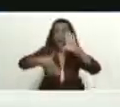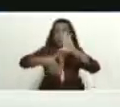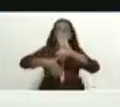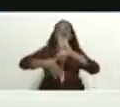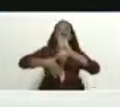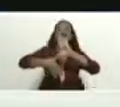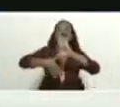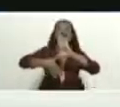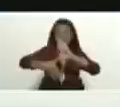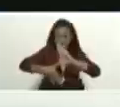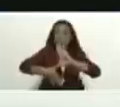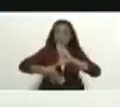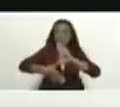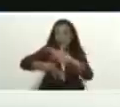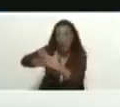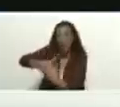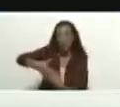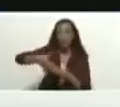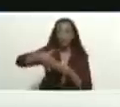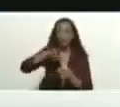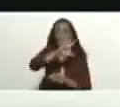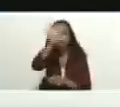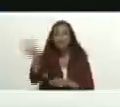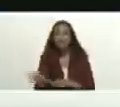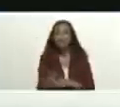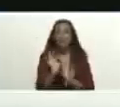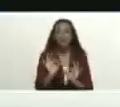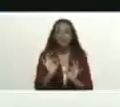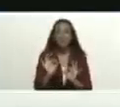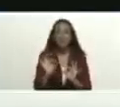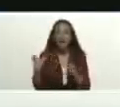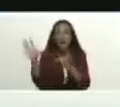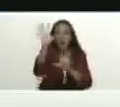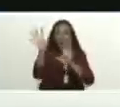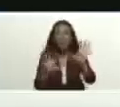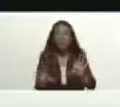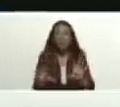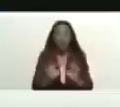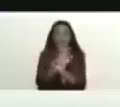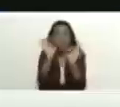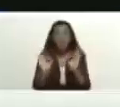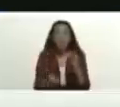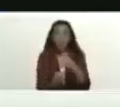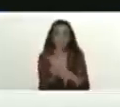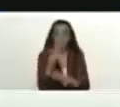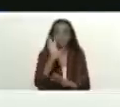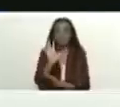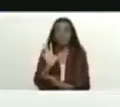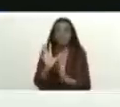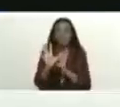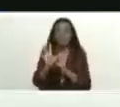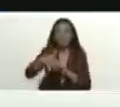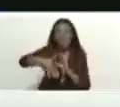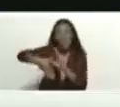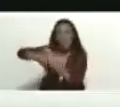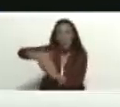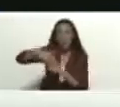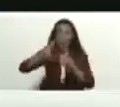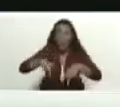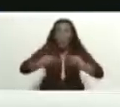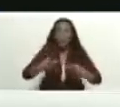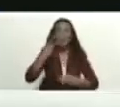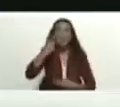reunir y reencontrar a Suramérica para que juntos construyamos un camino con innovación